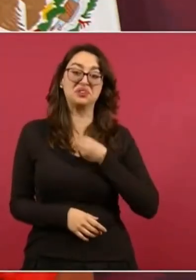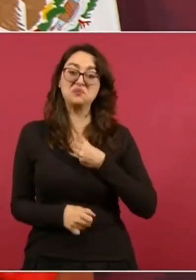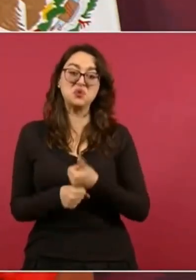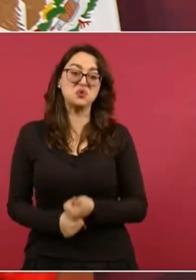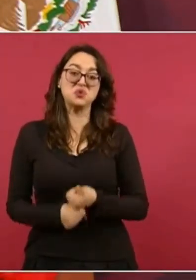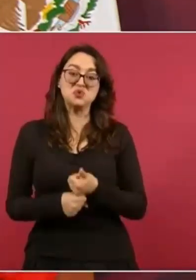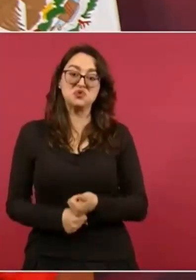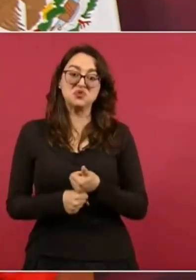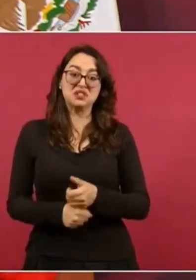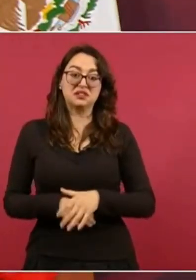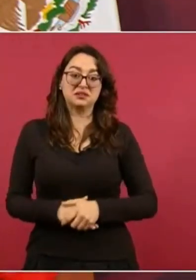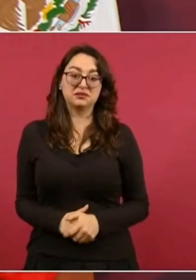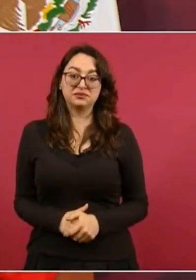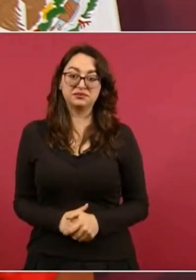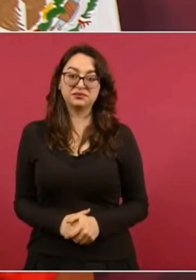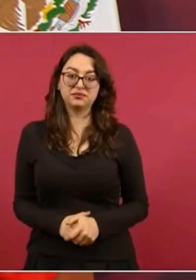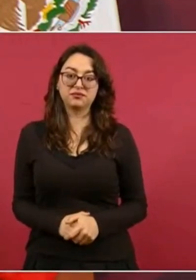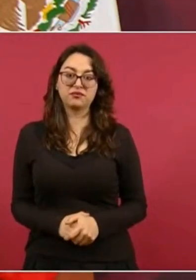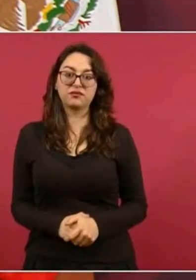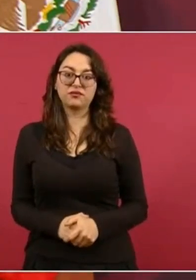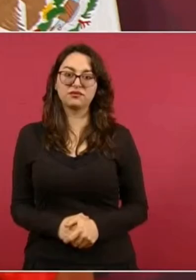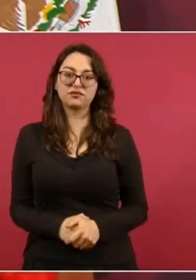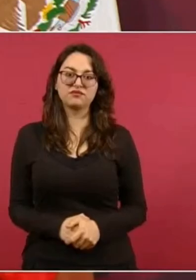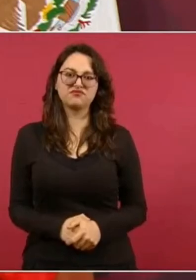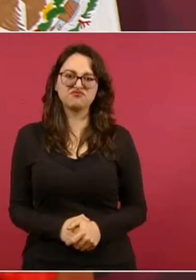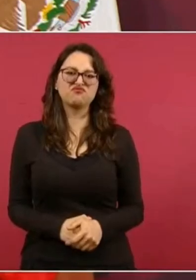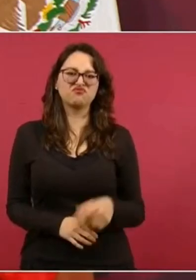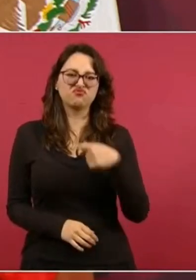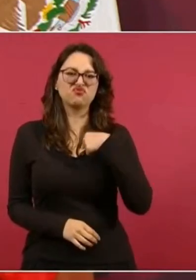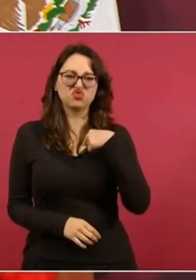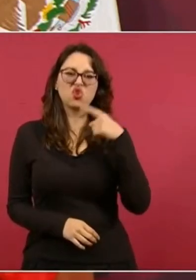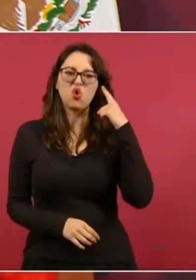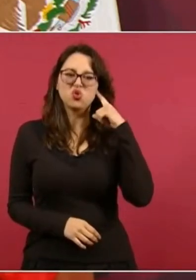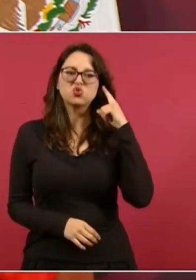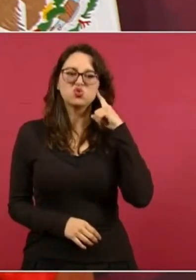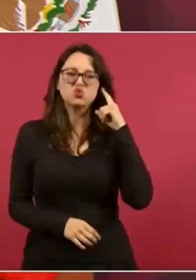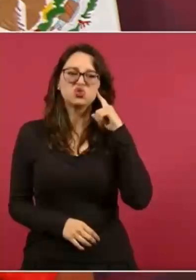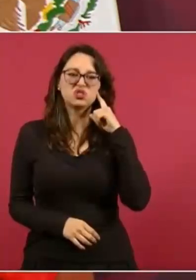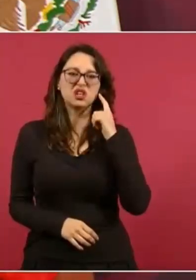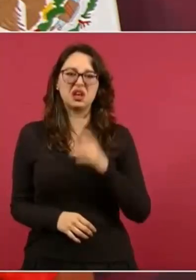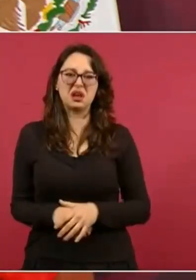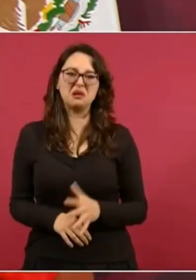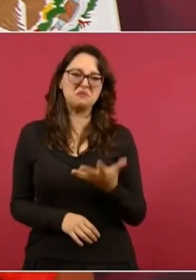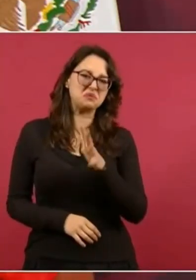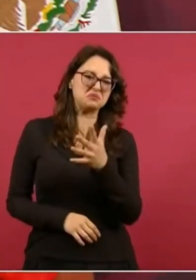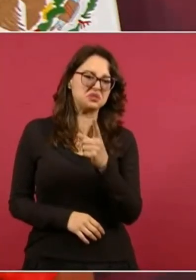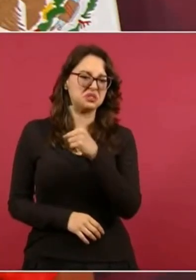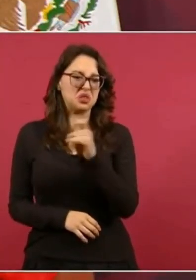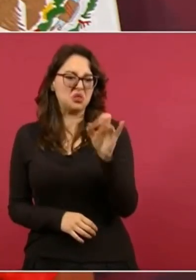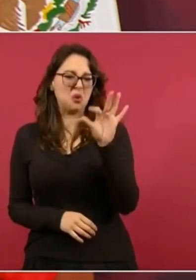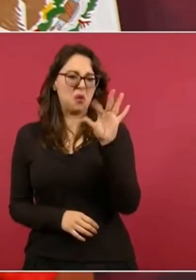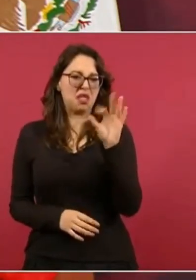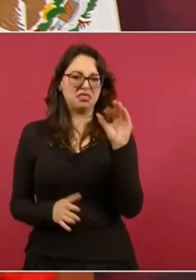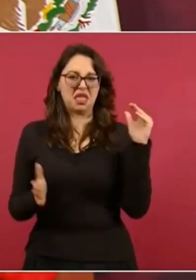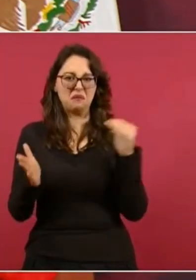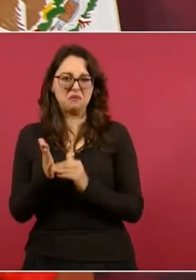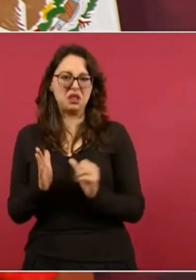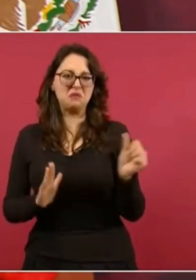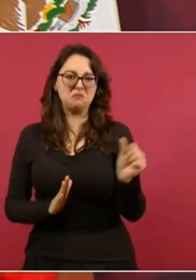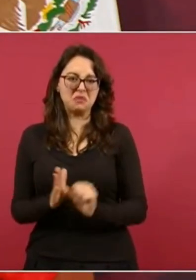Por cierto, el otro día me enteré. Pues no, poco dinero. Alrededor de 140 mil pesos al mes.